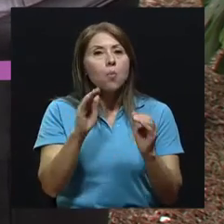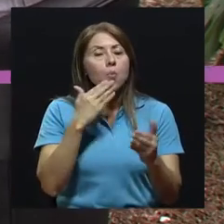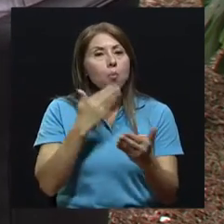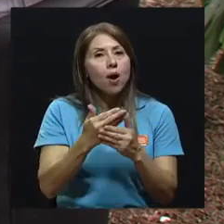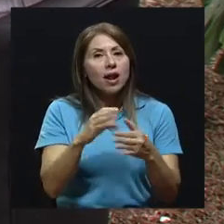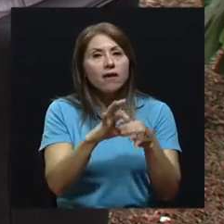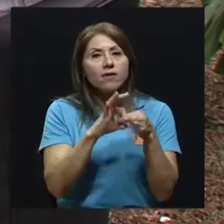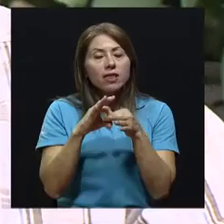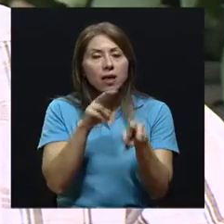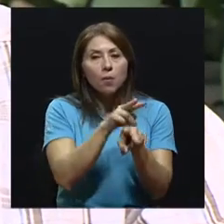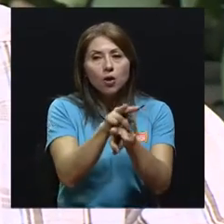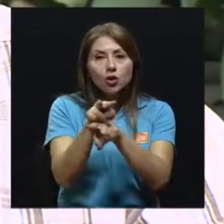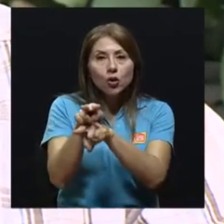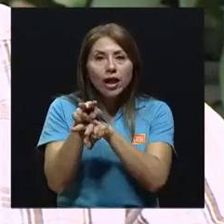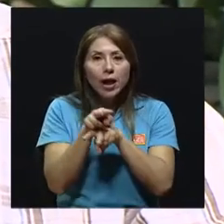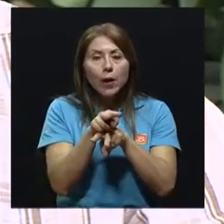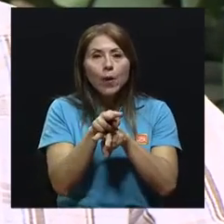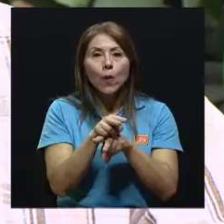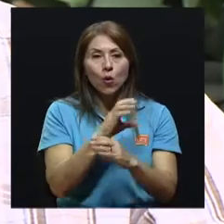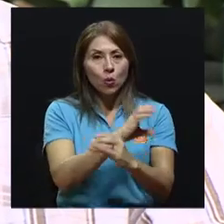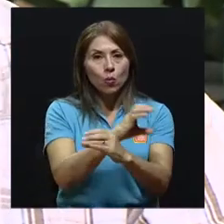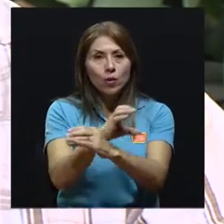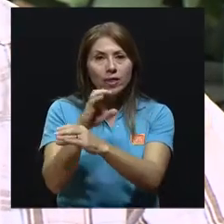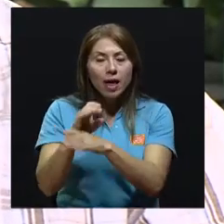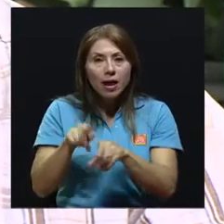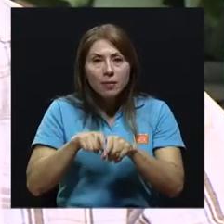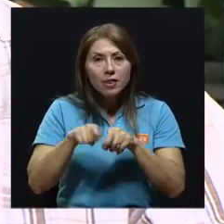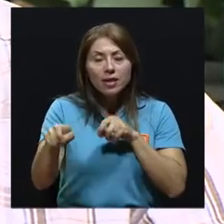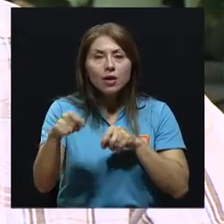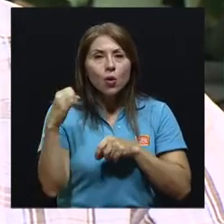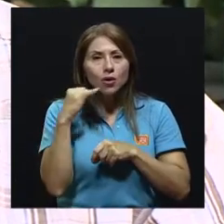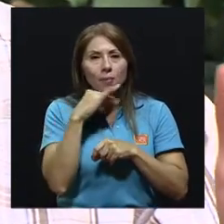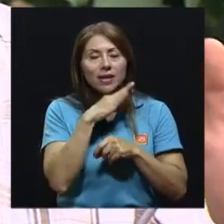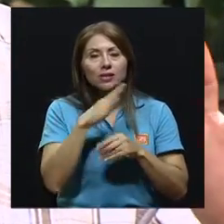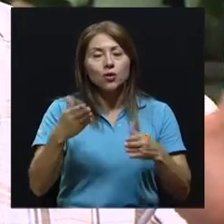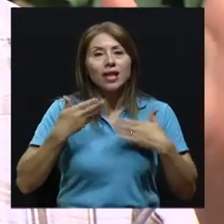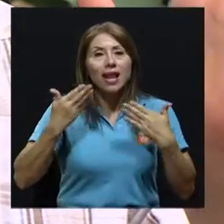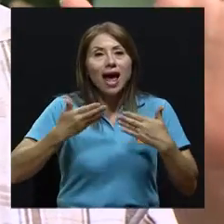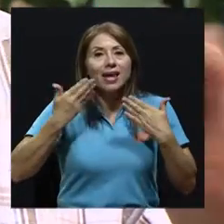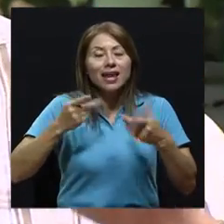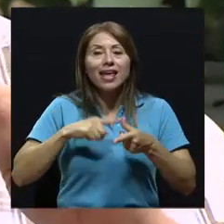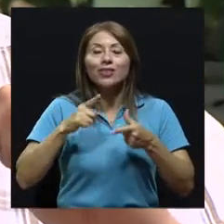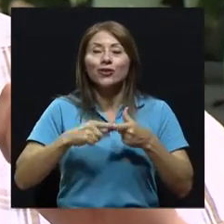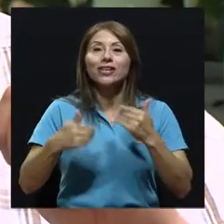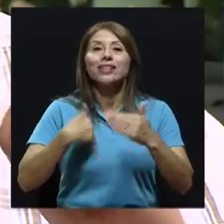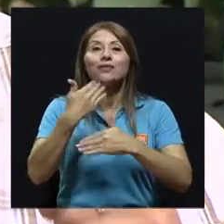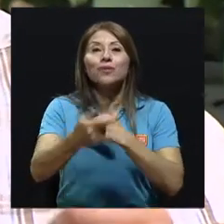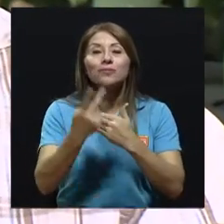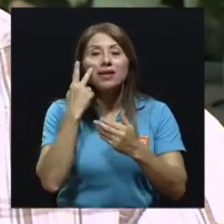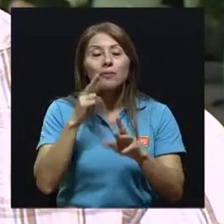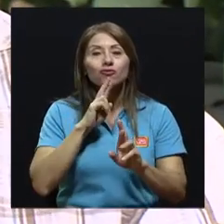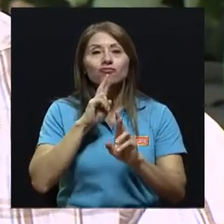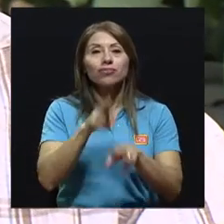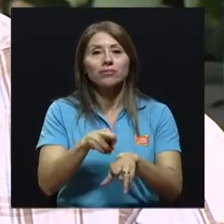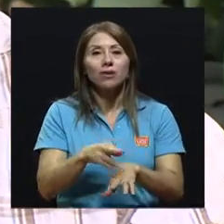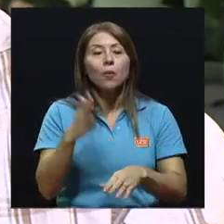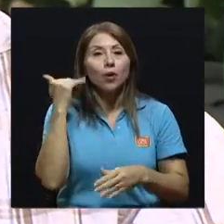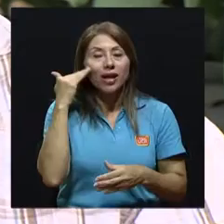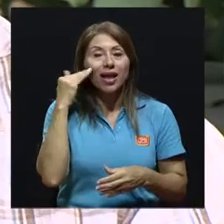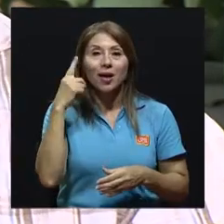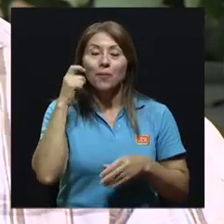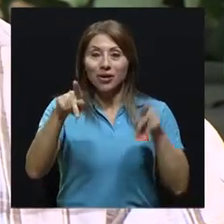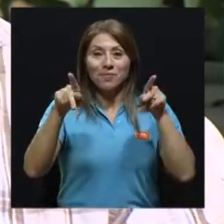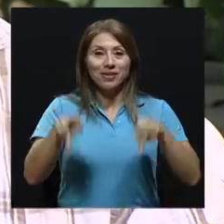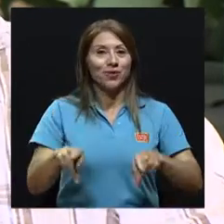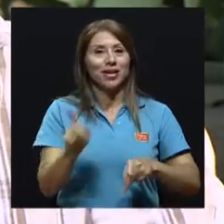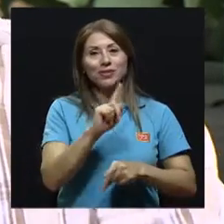contaminación del aire, esas medidas, los costos de eso se pagaría en menos de 10 años, con el ahorro en costos de salud que la